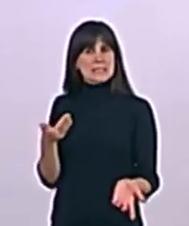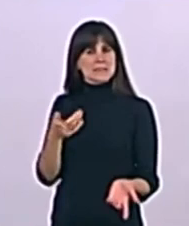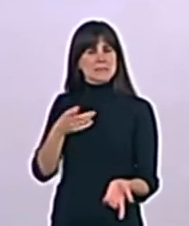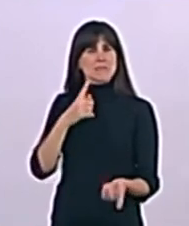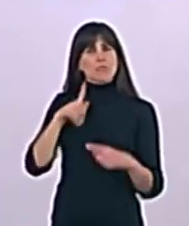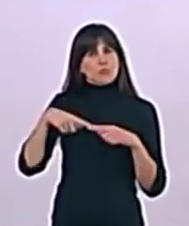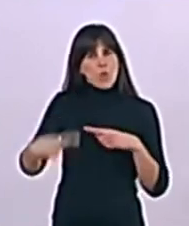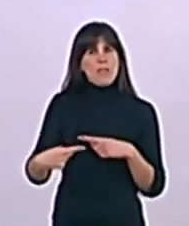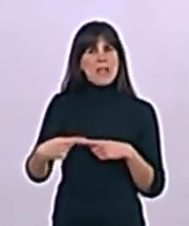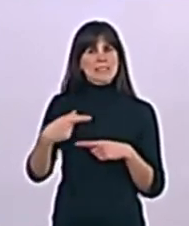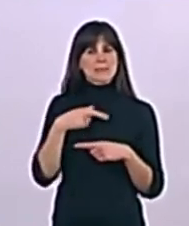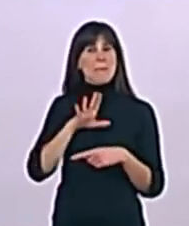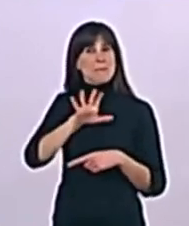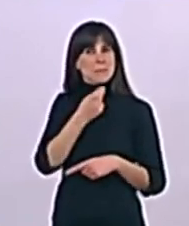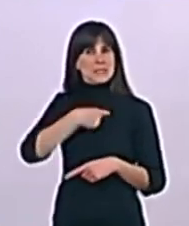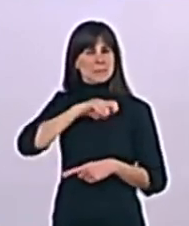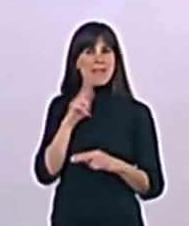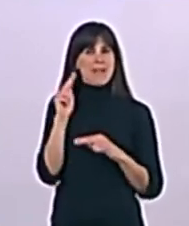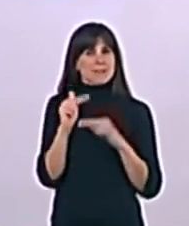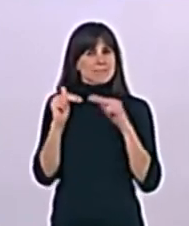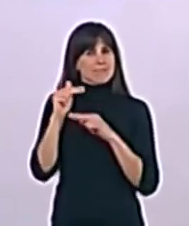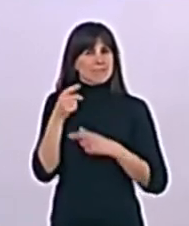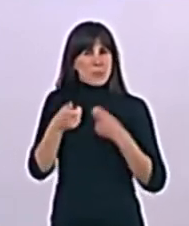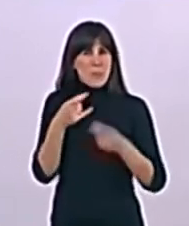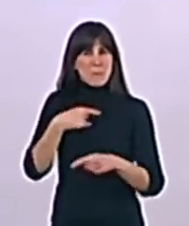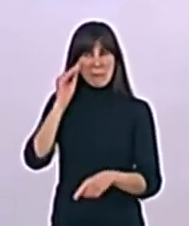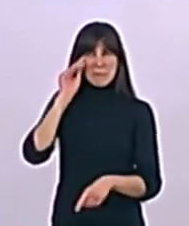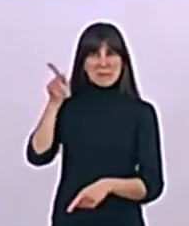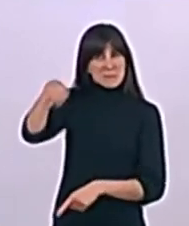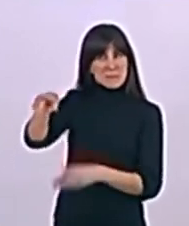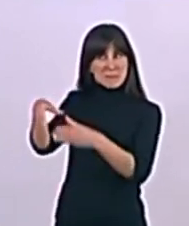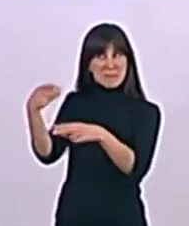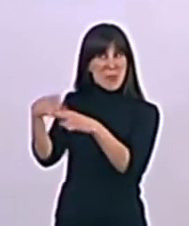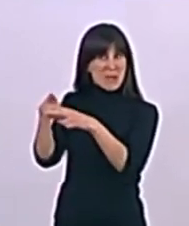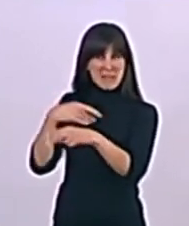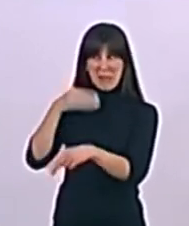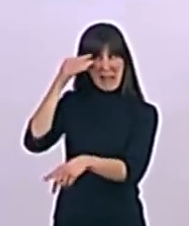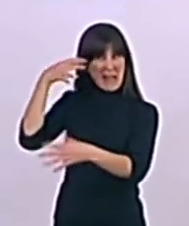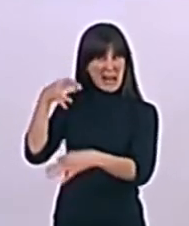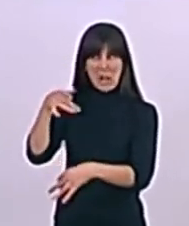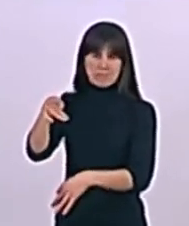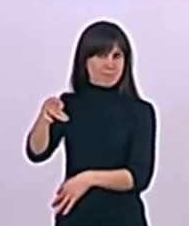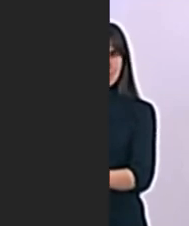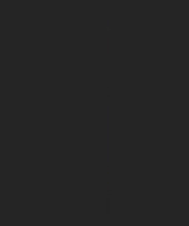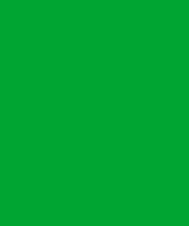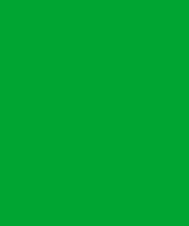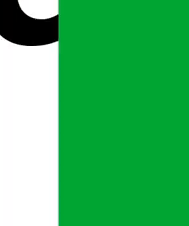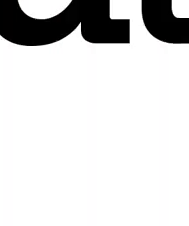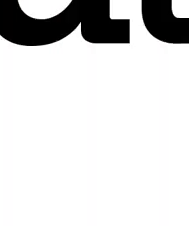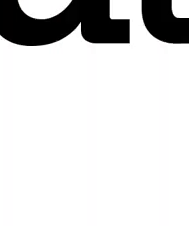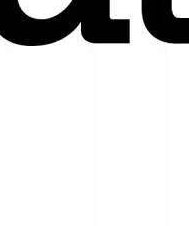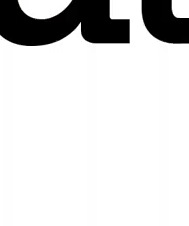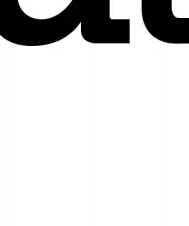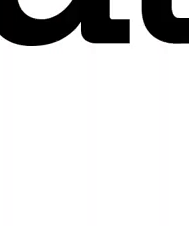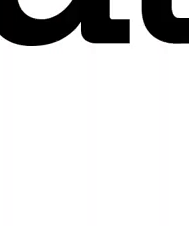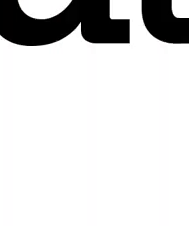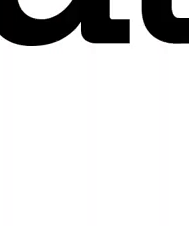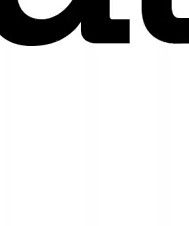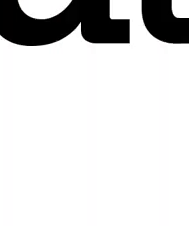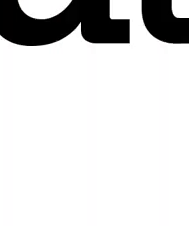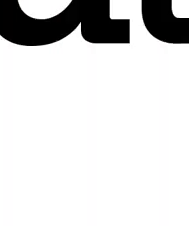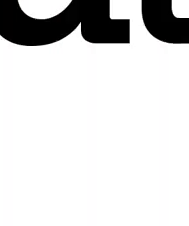en ustedes. No puedo creer en una oposición como la que hacen ustedes, una oposición destructiva. Gracias. Gracias.